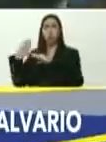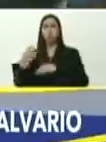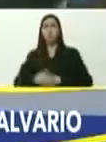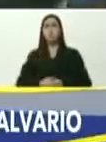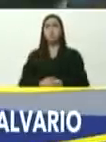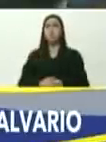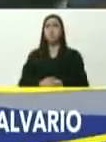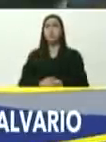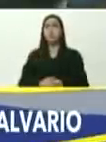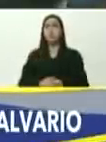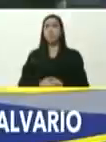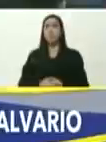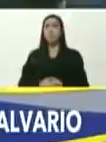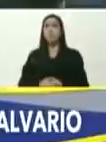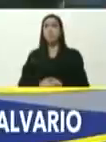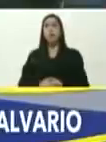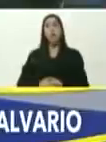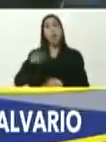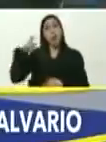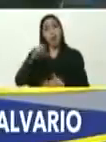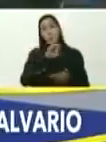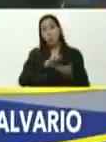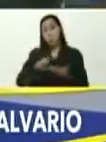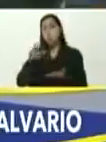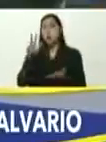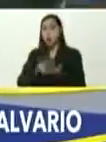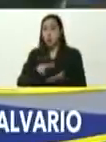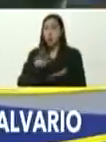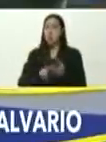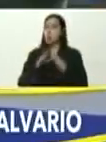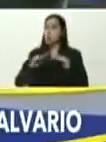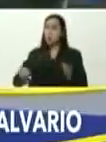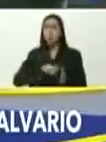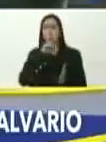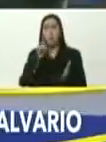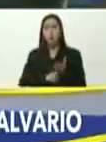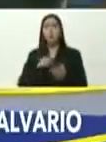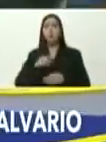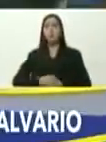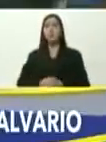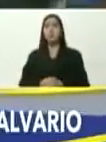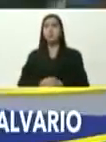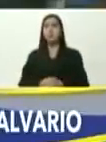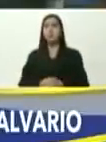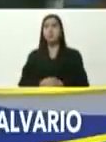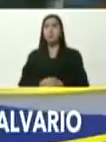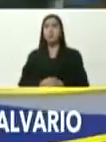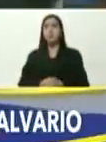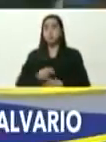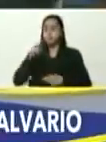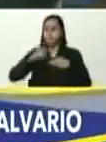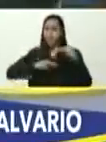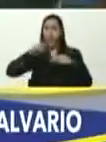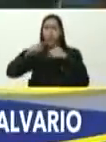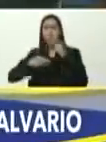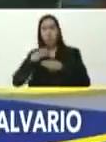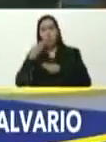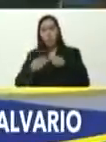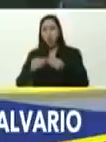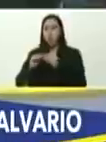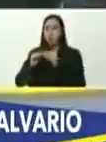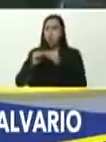me plantearon, recursos que necesitaban, les aprobé todo el dinero, que necesitaban, para hacer las obras, de